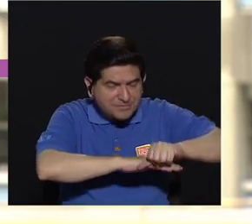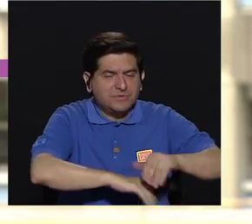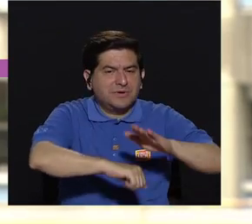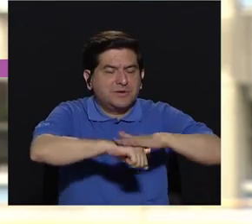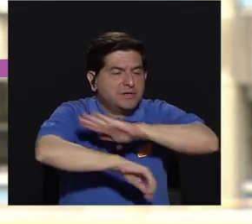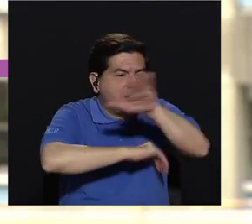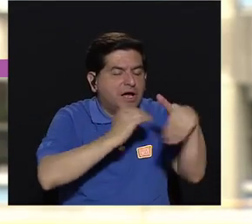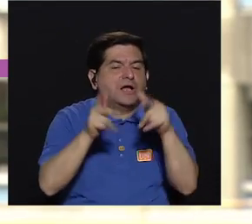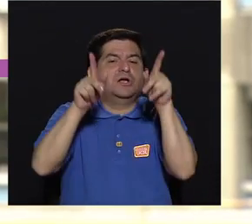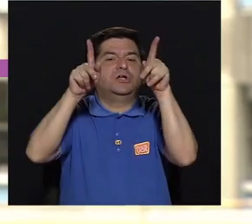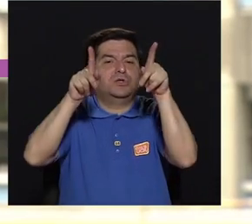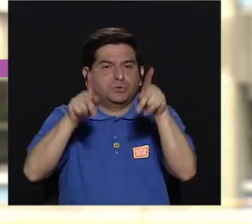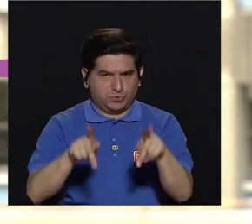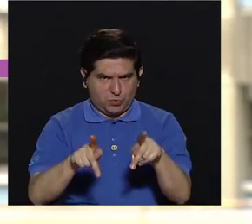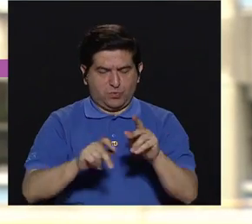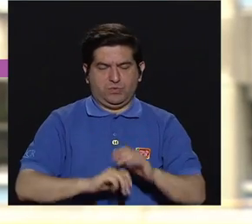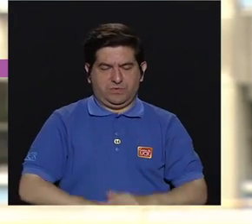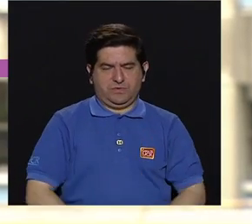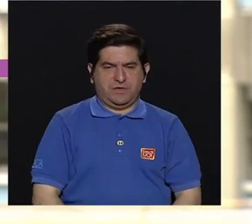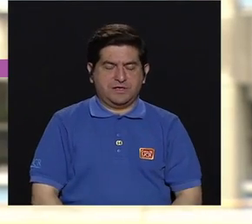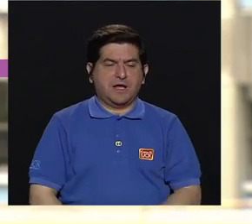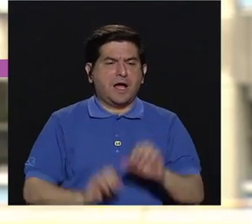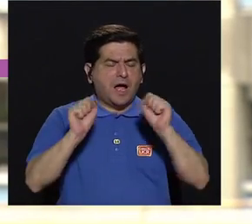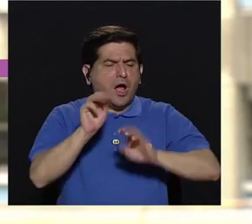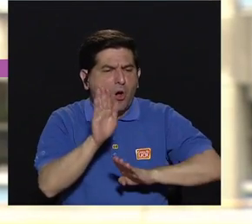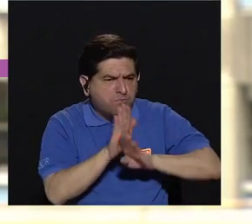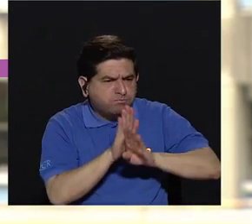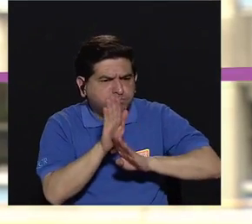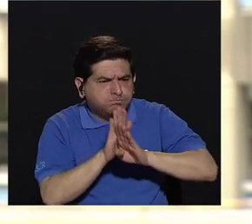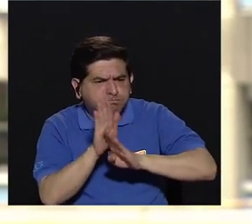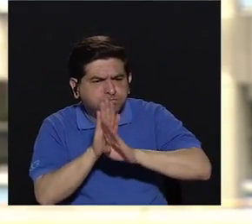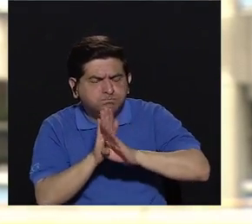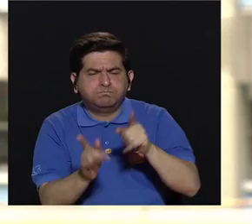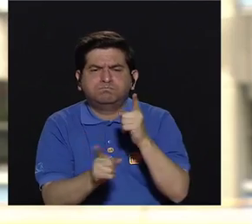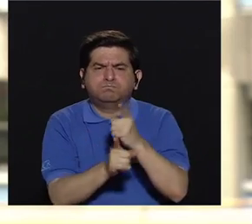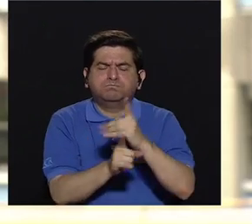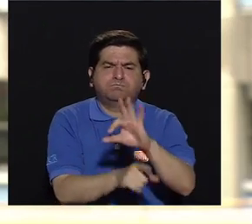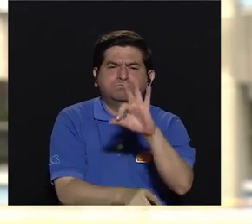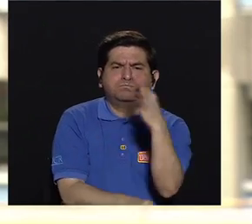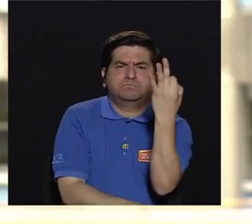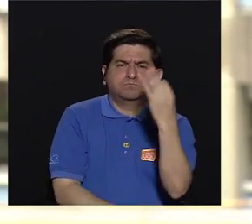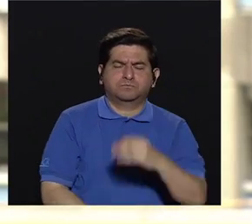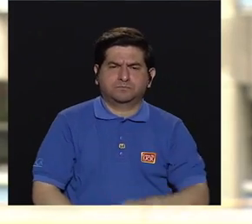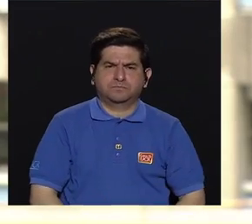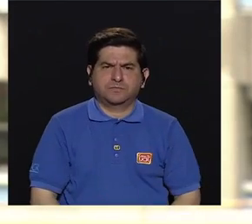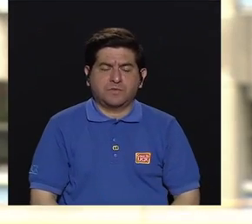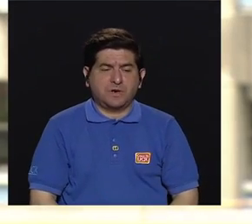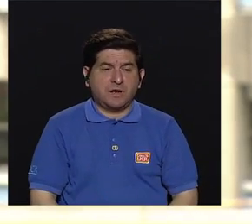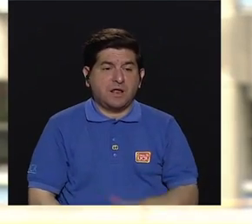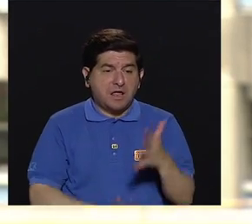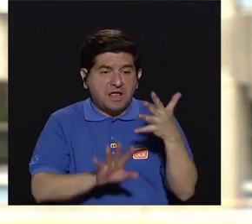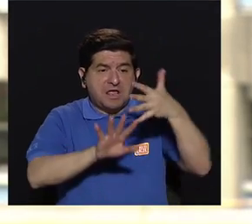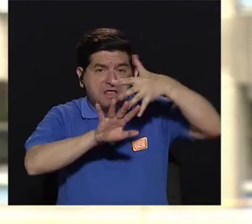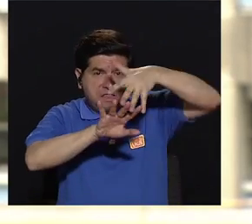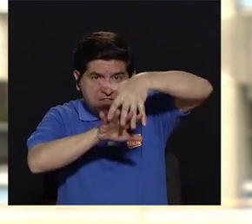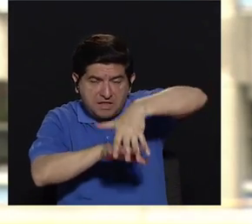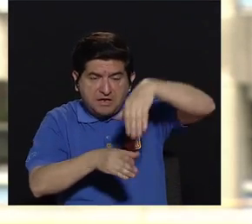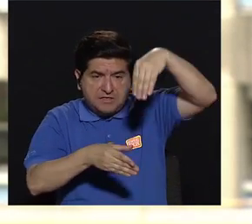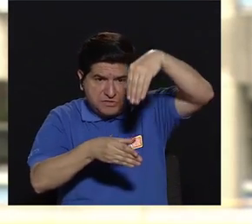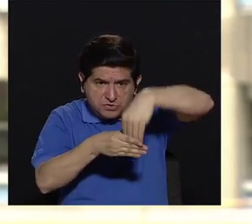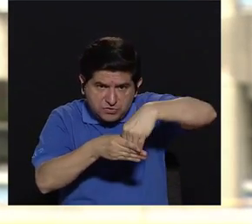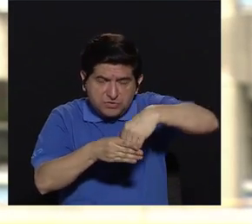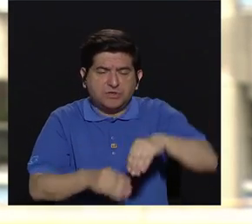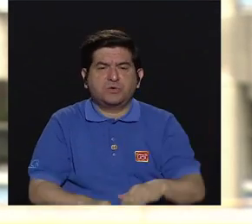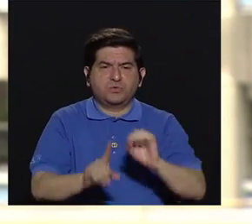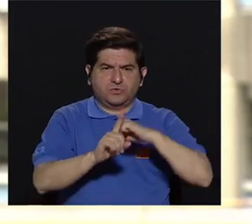que le permita a todas las personas desenvolverse apropiadamente, integrarse dentro